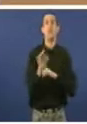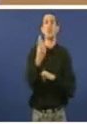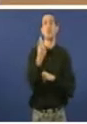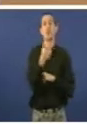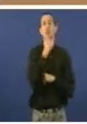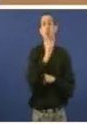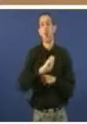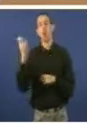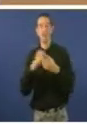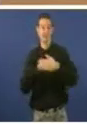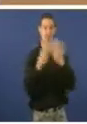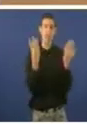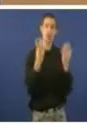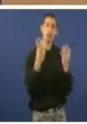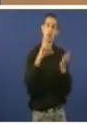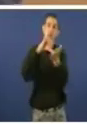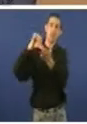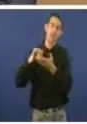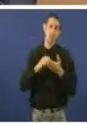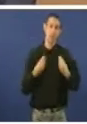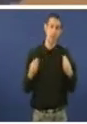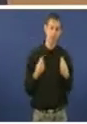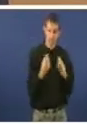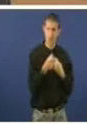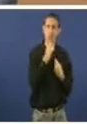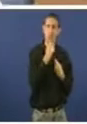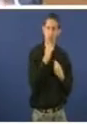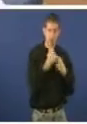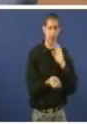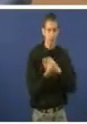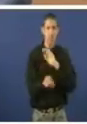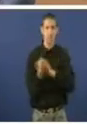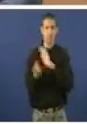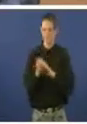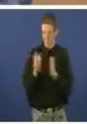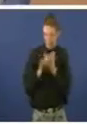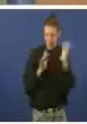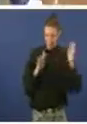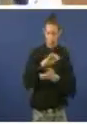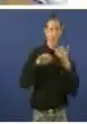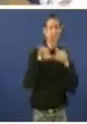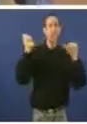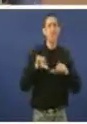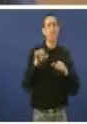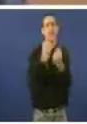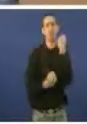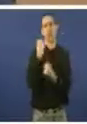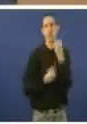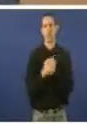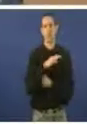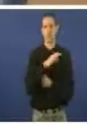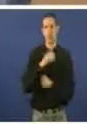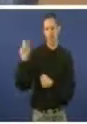daza oito. Total, 47 centros de saúde en plena crise económica. En plena crise económica, señoría.